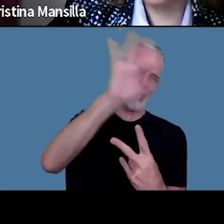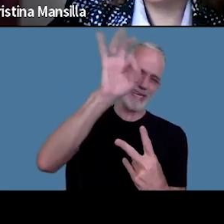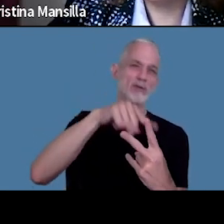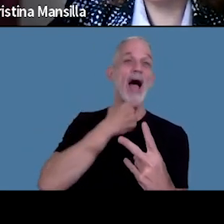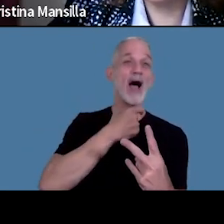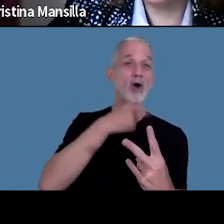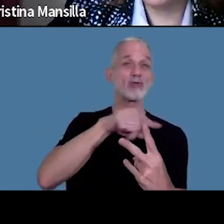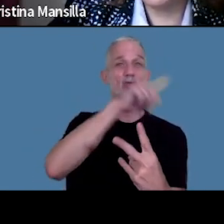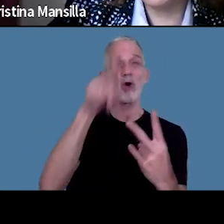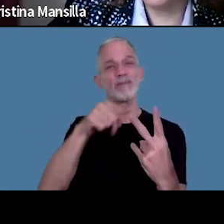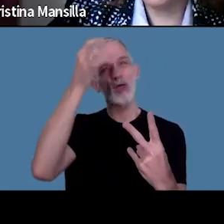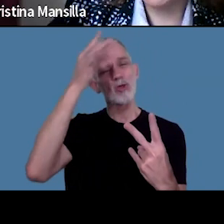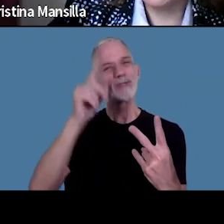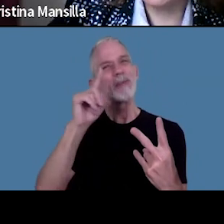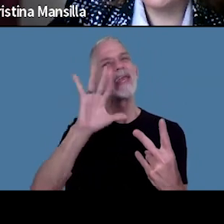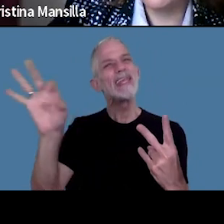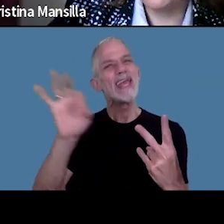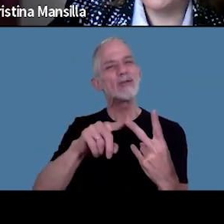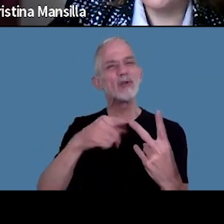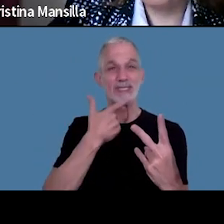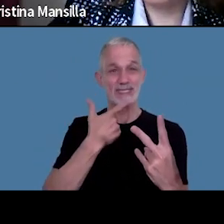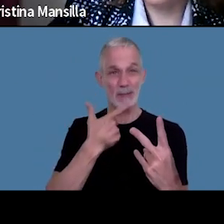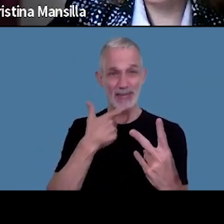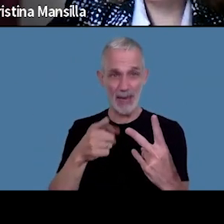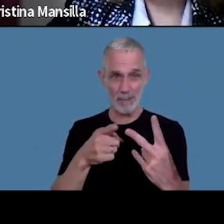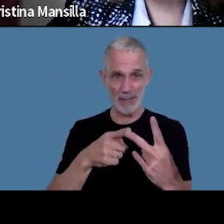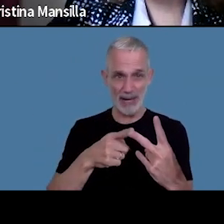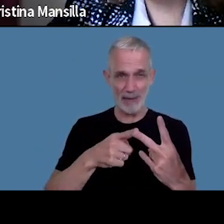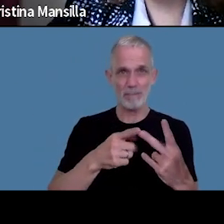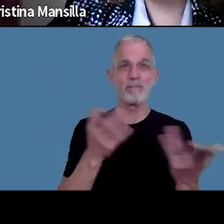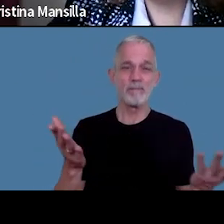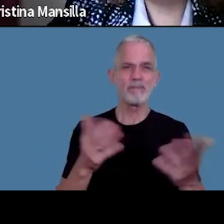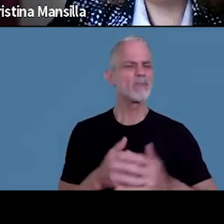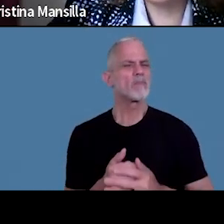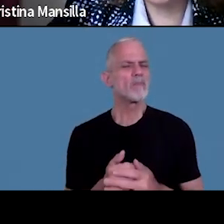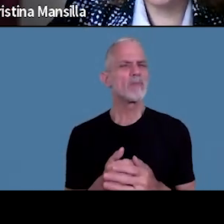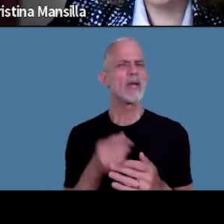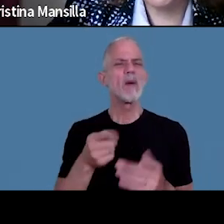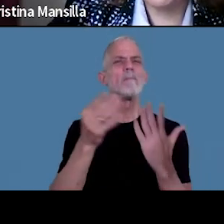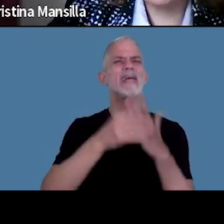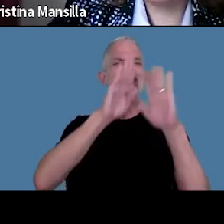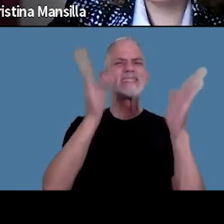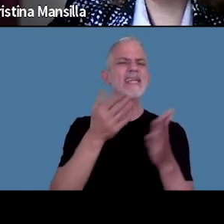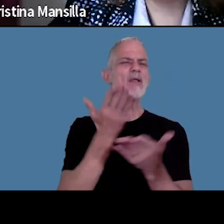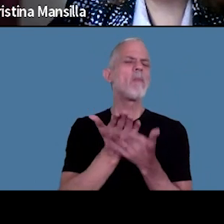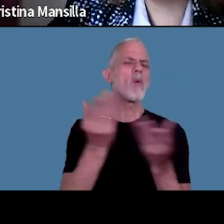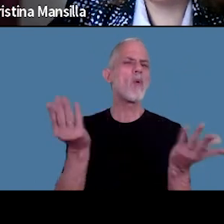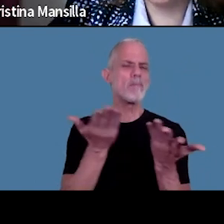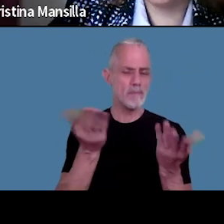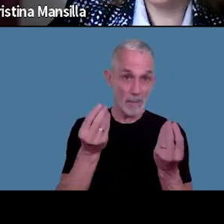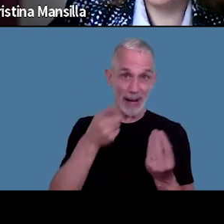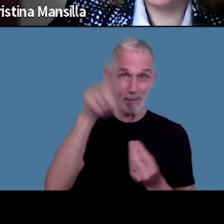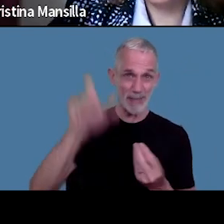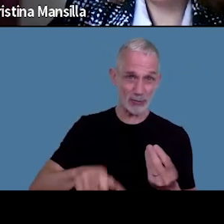agosto 12 mil 500 en septiembre y qué es lo que el ministerio propone que para aquel